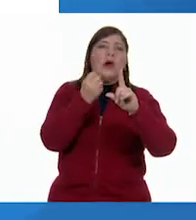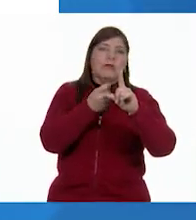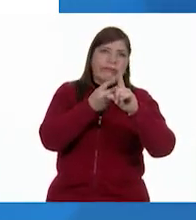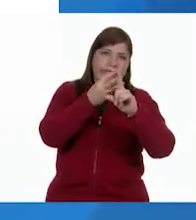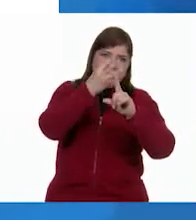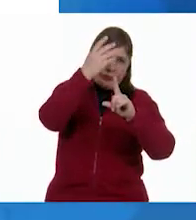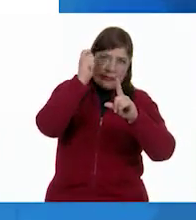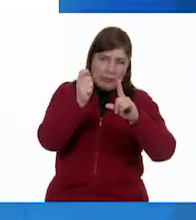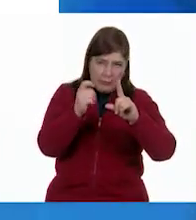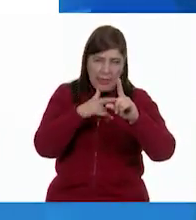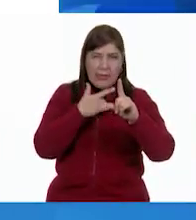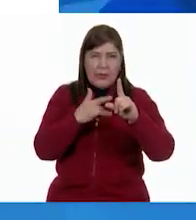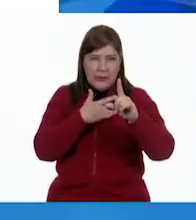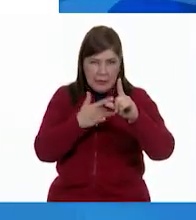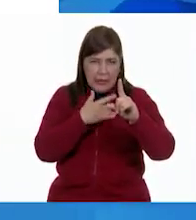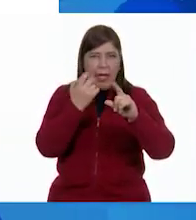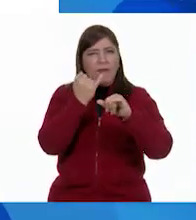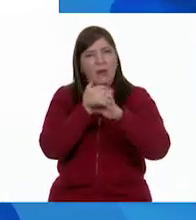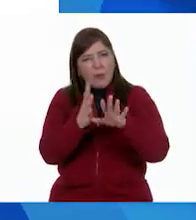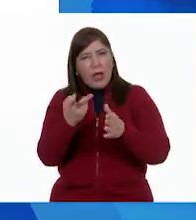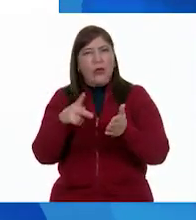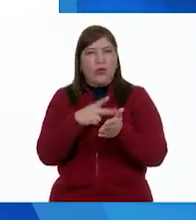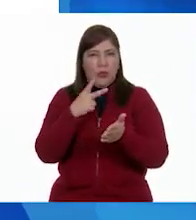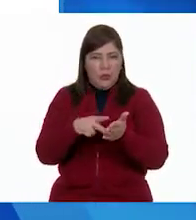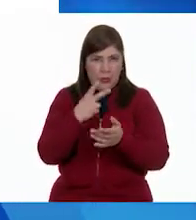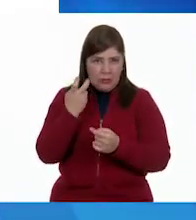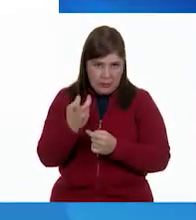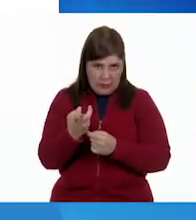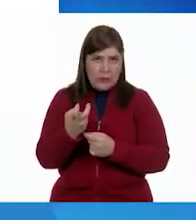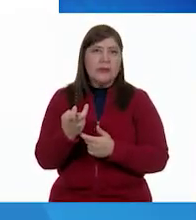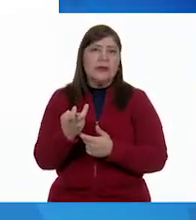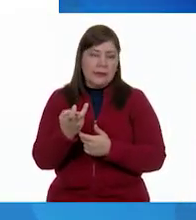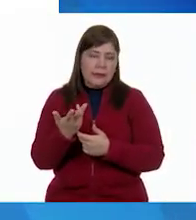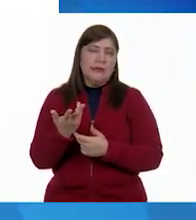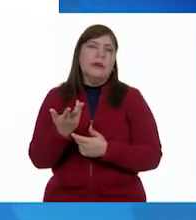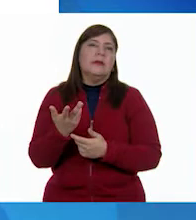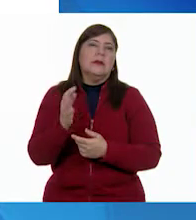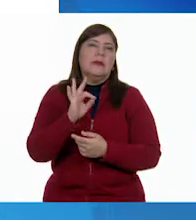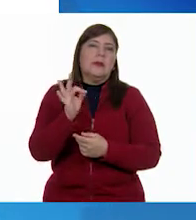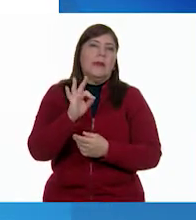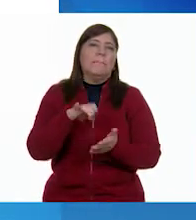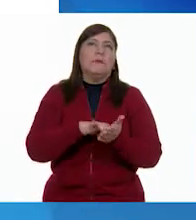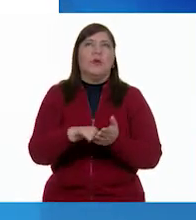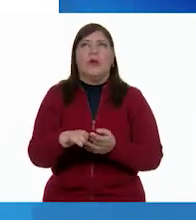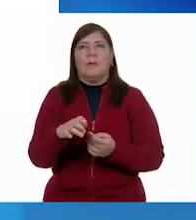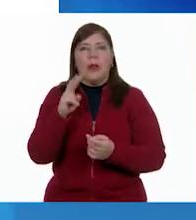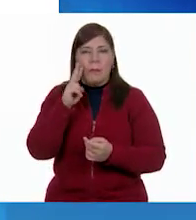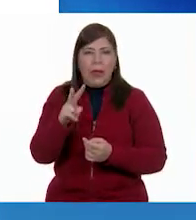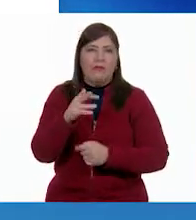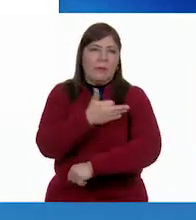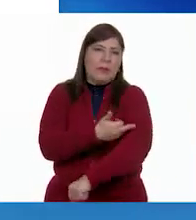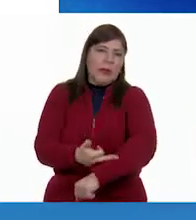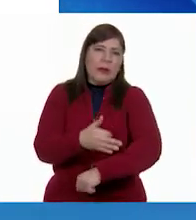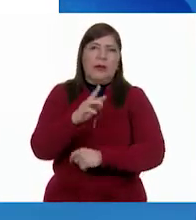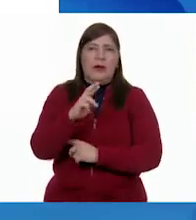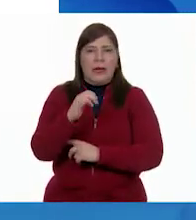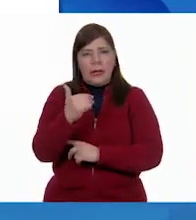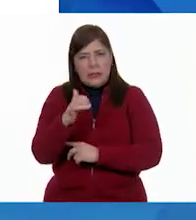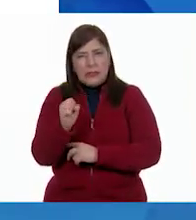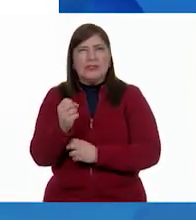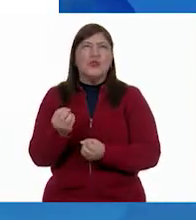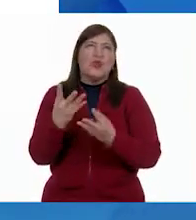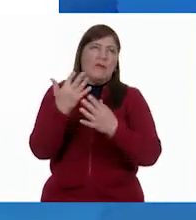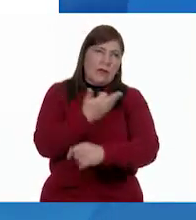que se repite cualquier información, la frecuencia que se repite a lo mejor con la familia Reyes, cuántas familias,